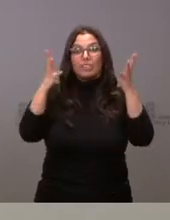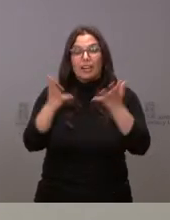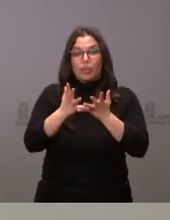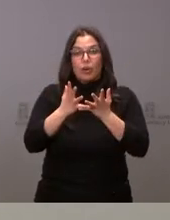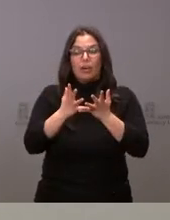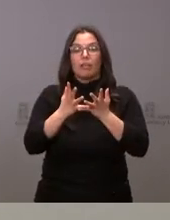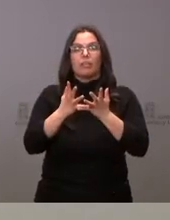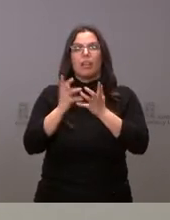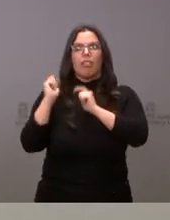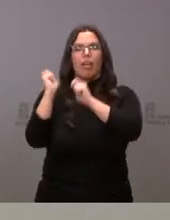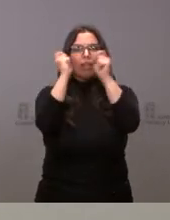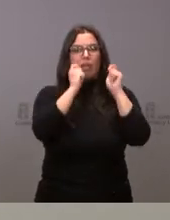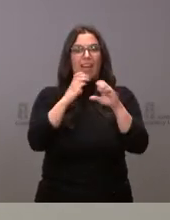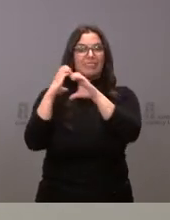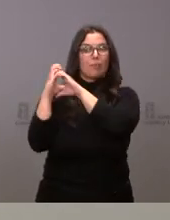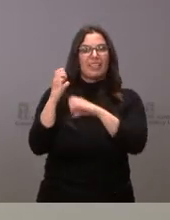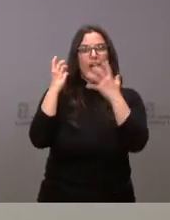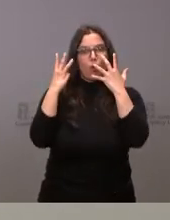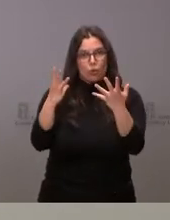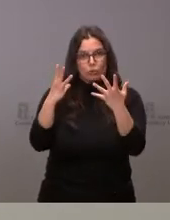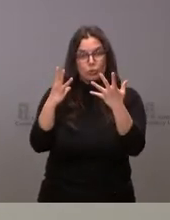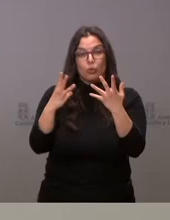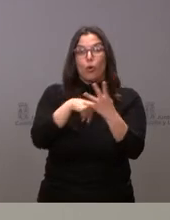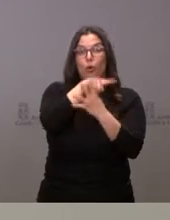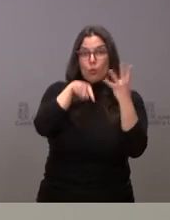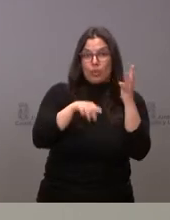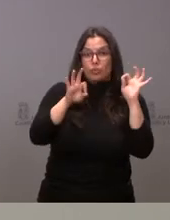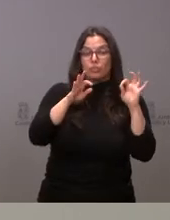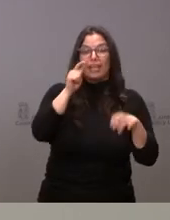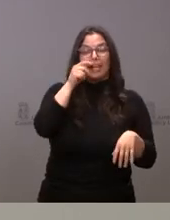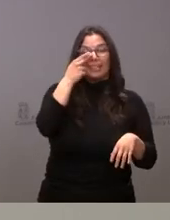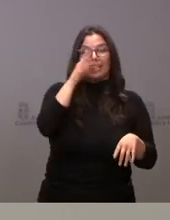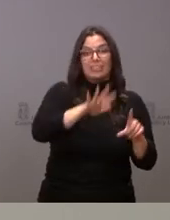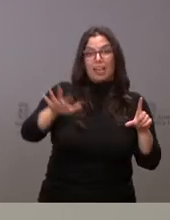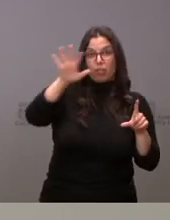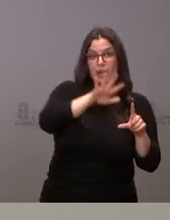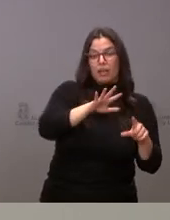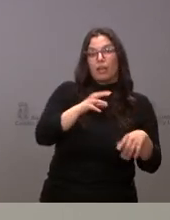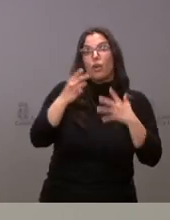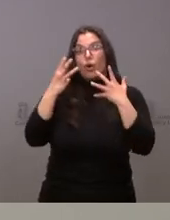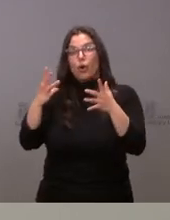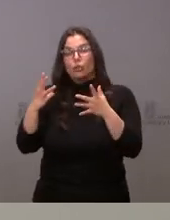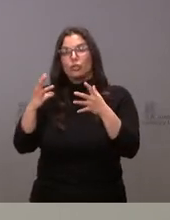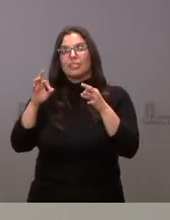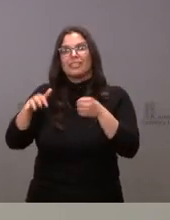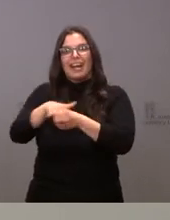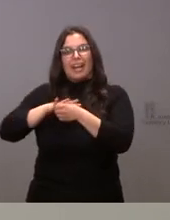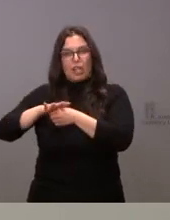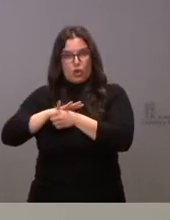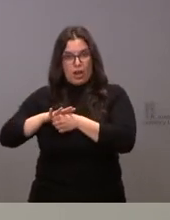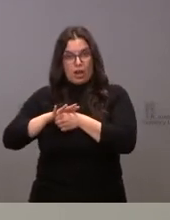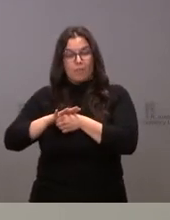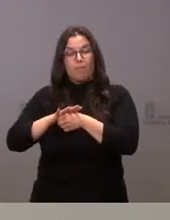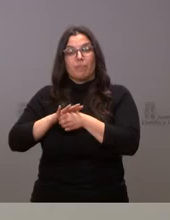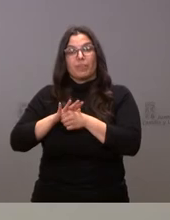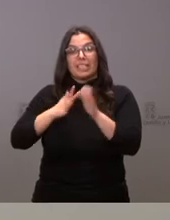ocho Semanas Santas, cuatro de interés turístico nacional y otras ocho de carácter regional. Con esto se